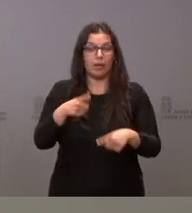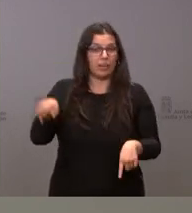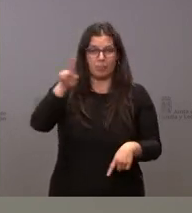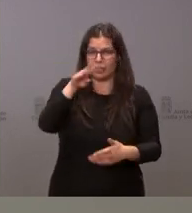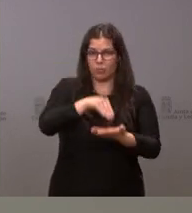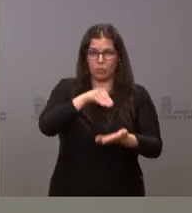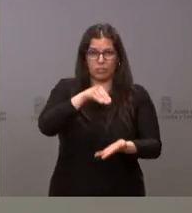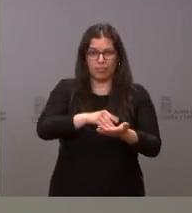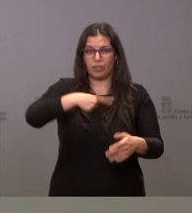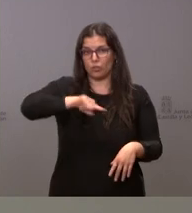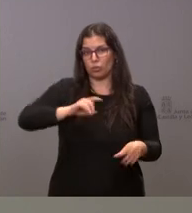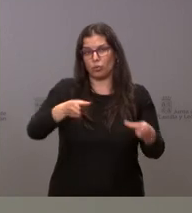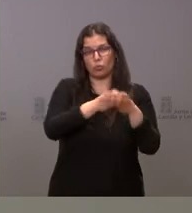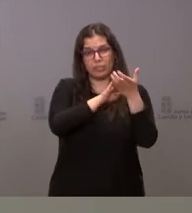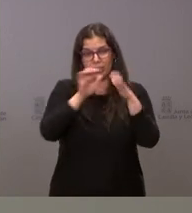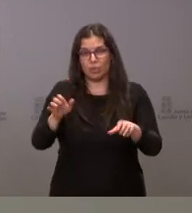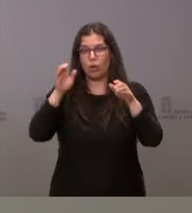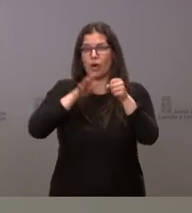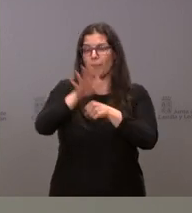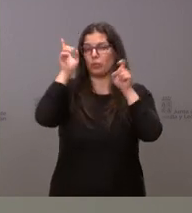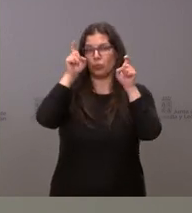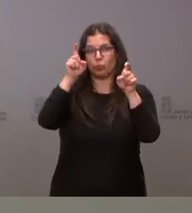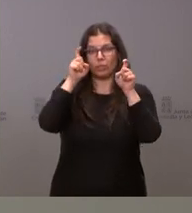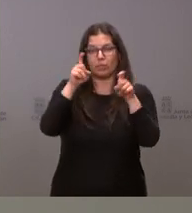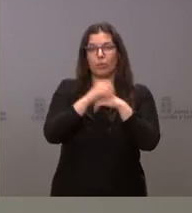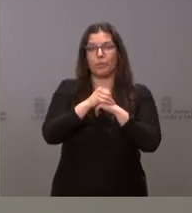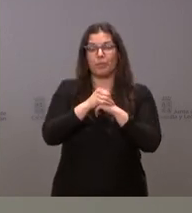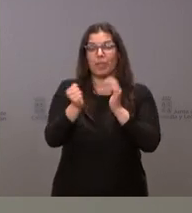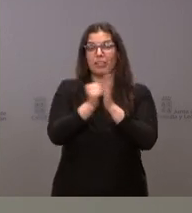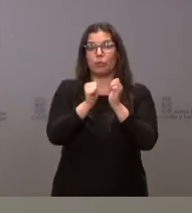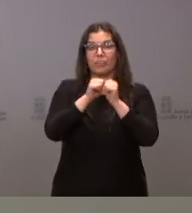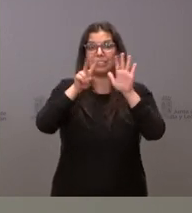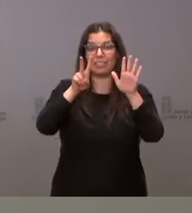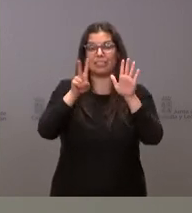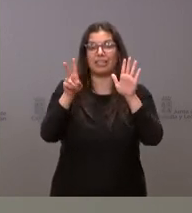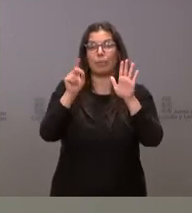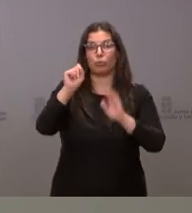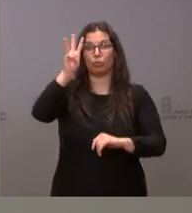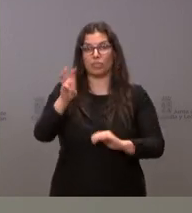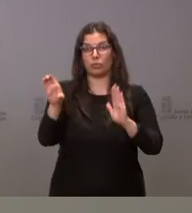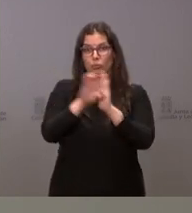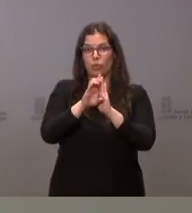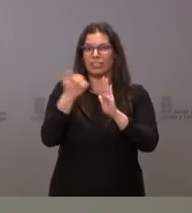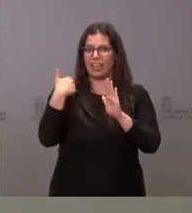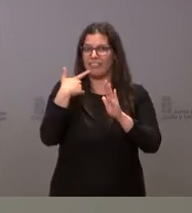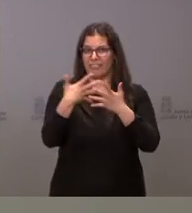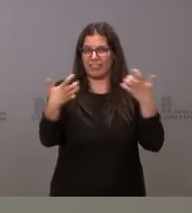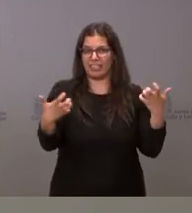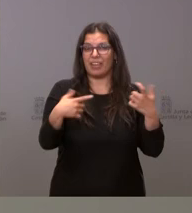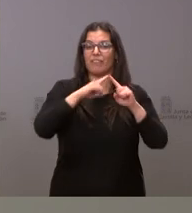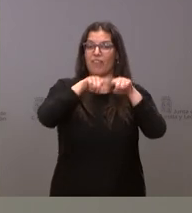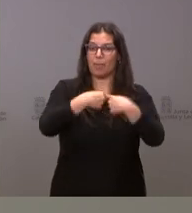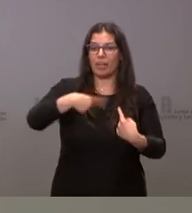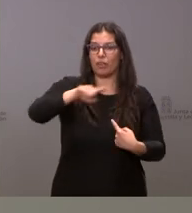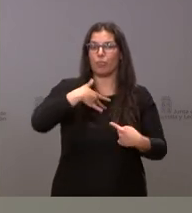en varias ocasiones desde la Junta de Castilla, desde el ámbito educativo, el artículo 27.3 de la Constitución establece esa posibilidad de que las familias